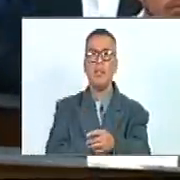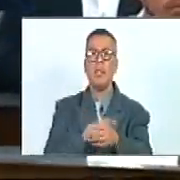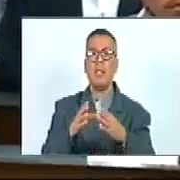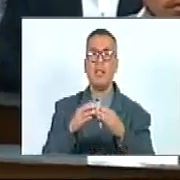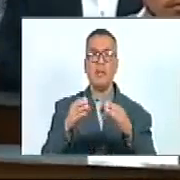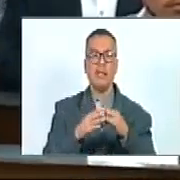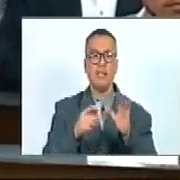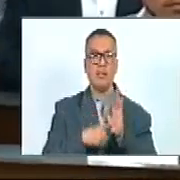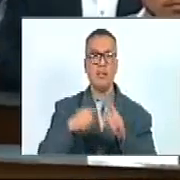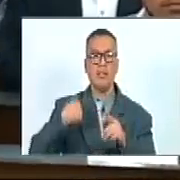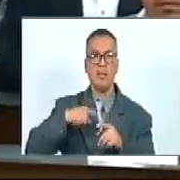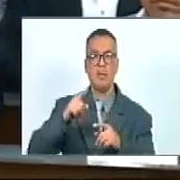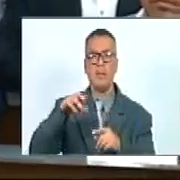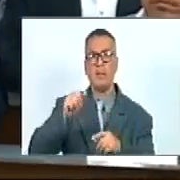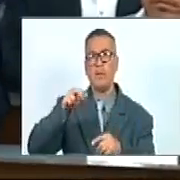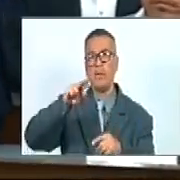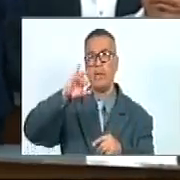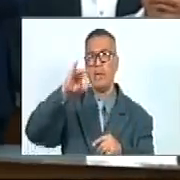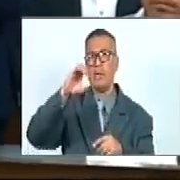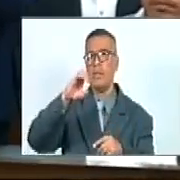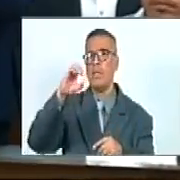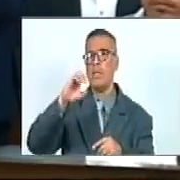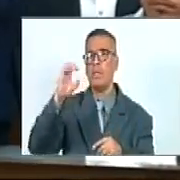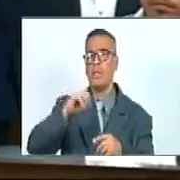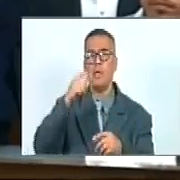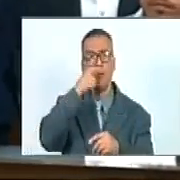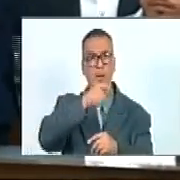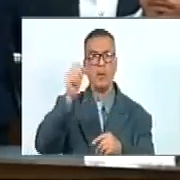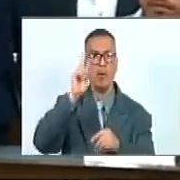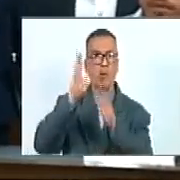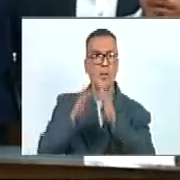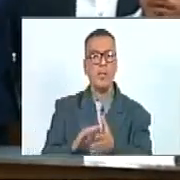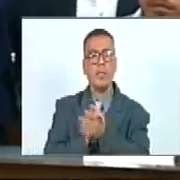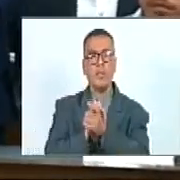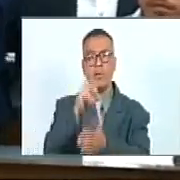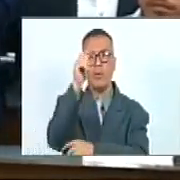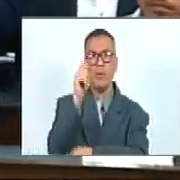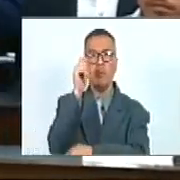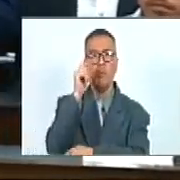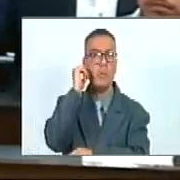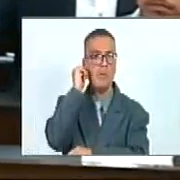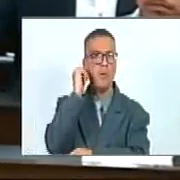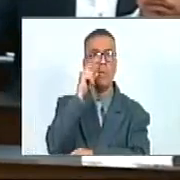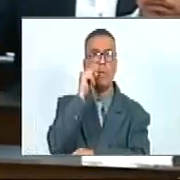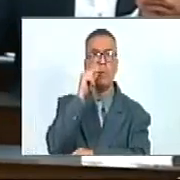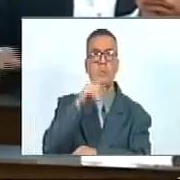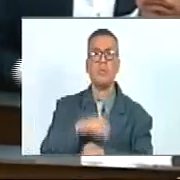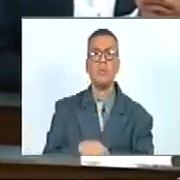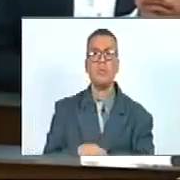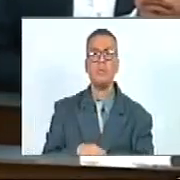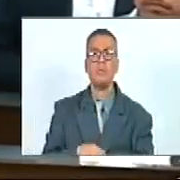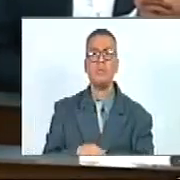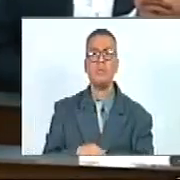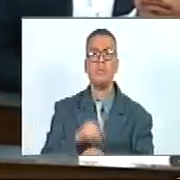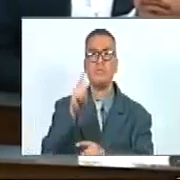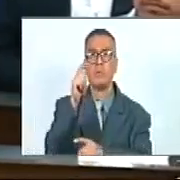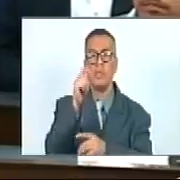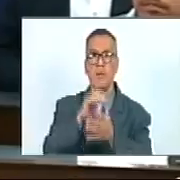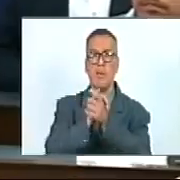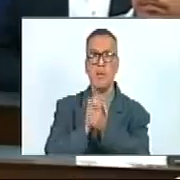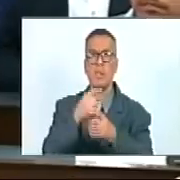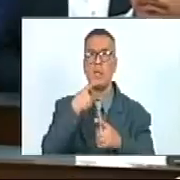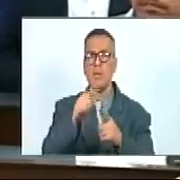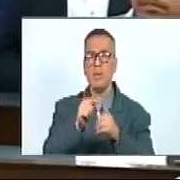Vicepresidenta Diputada América Pérez Pueblo De Venezuela Colegas Parlamentarios Y Parlamentarias Hemos Solicitado